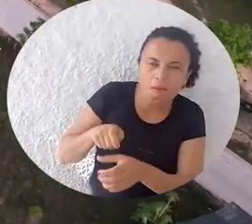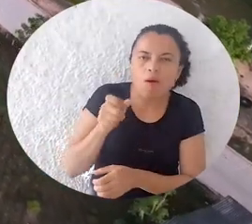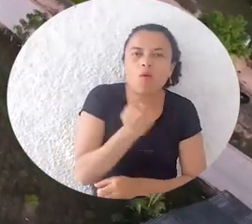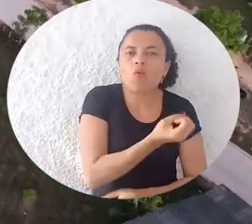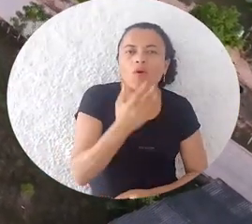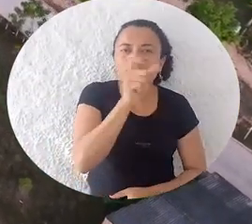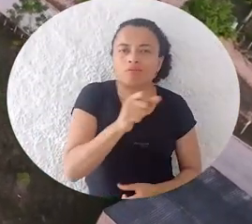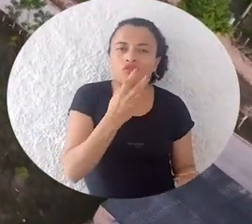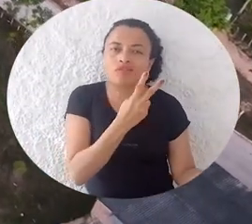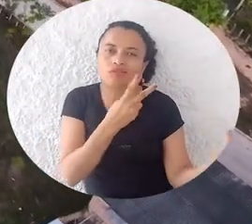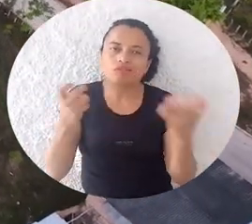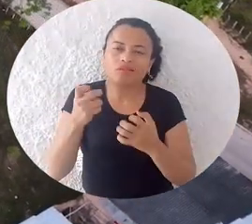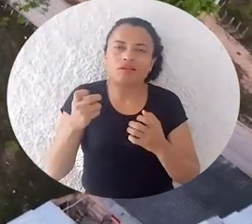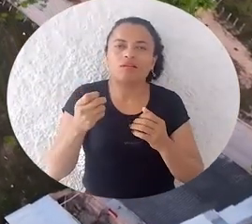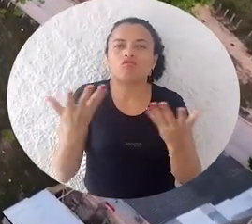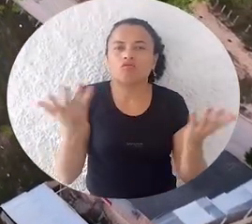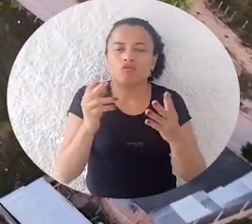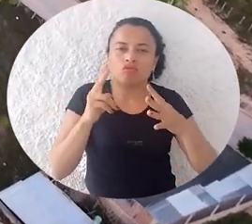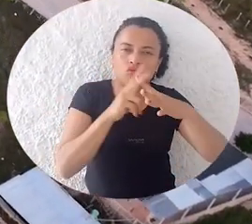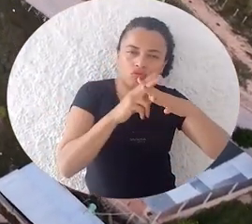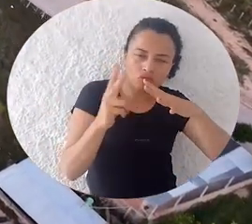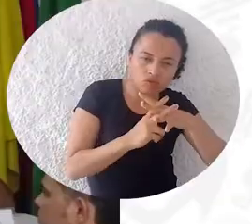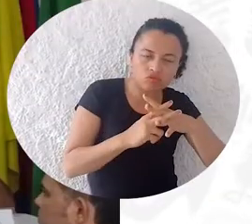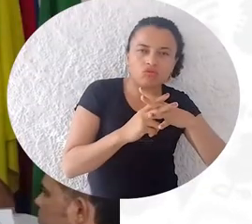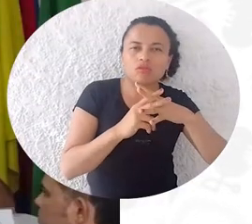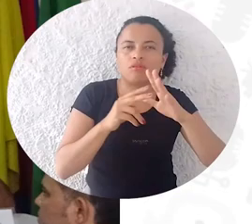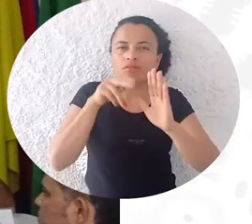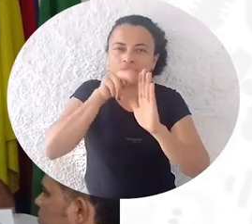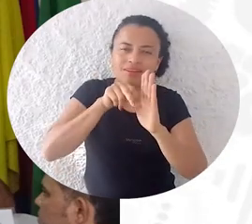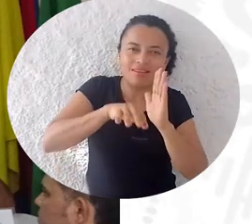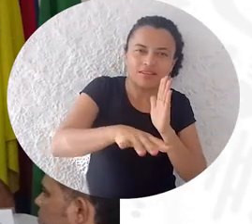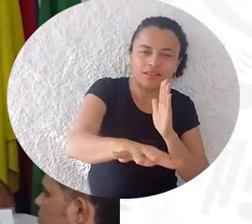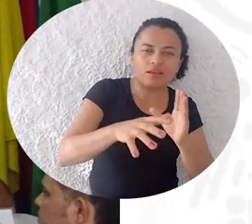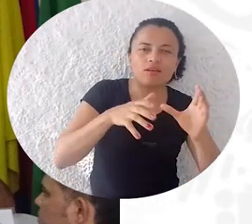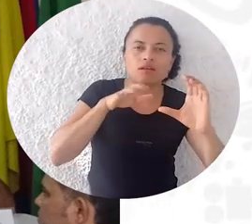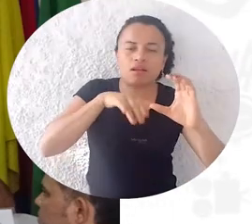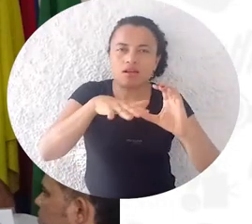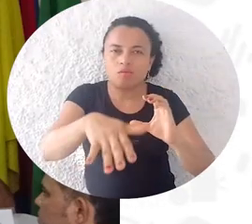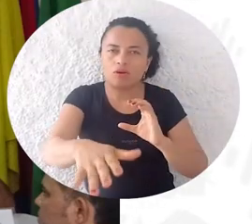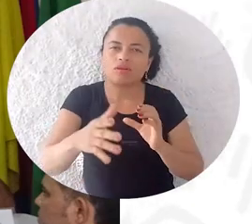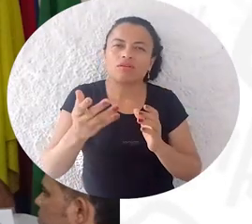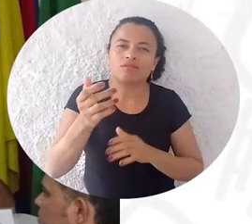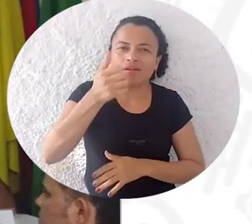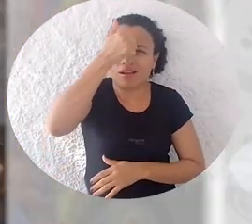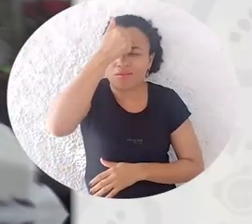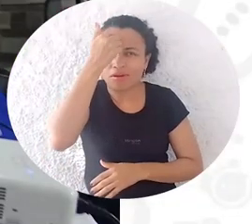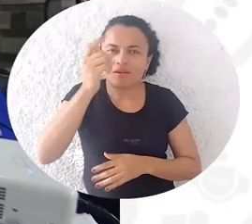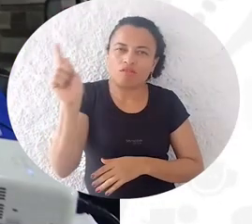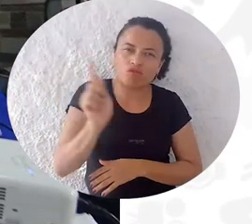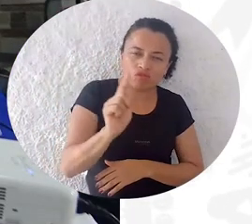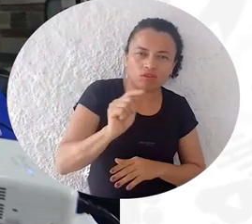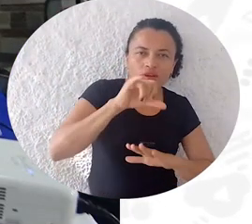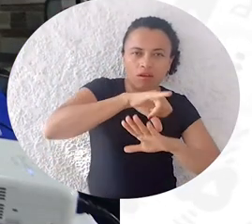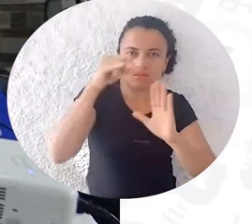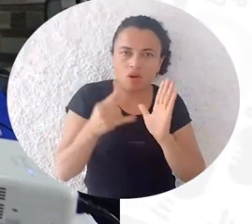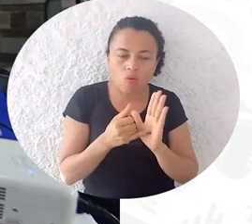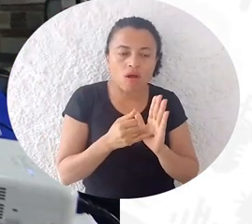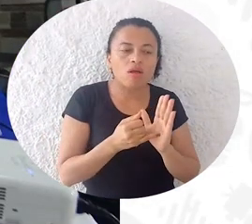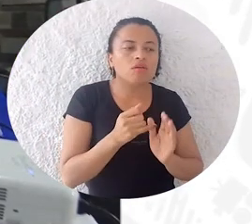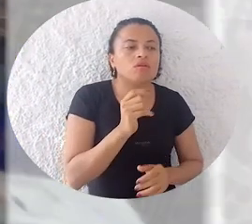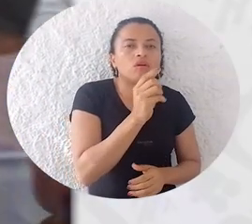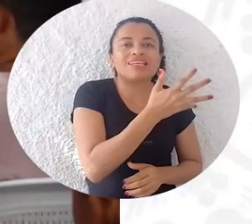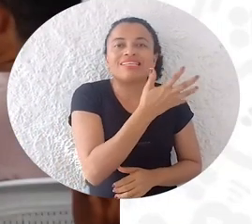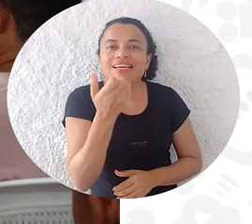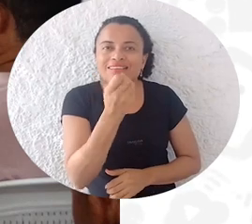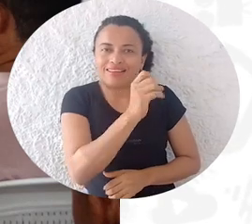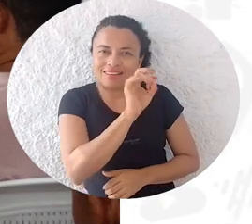inscritas en Fundación, El Retén, Remolino, Fonseca, Albania y San Juan del Cesar, de las cuales 515 cumplieron